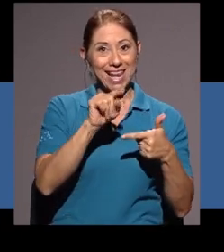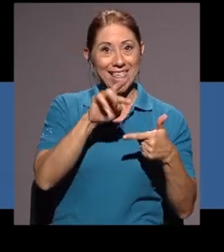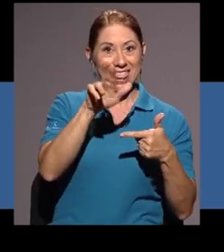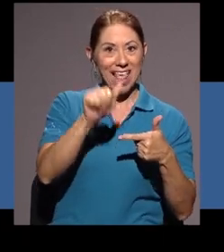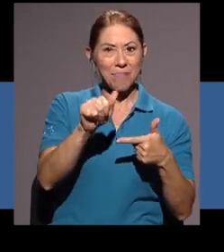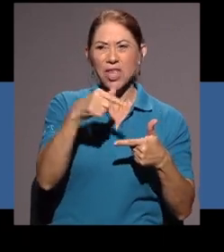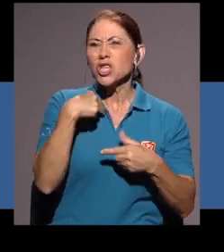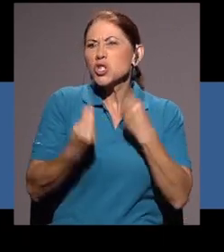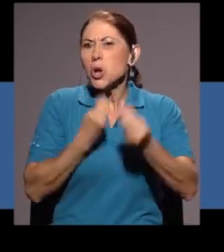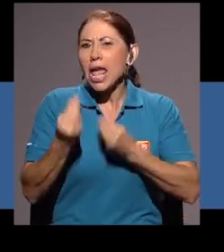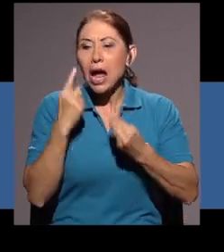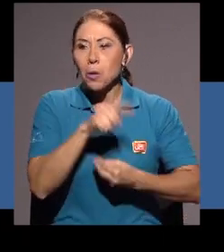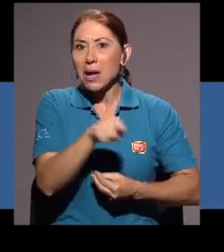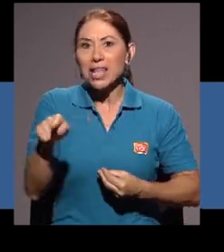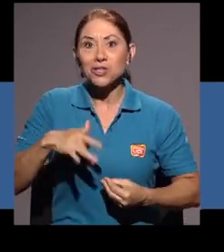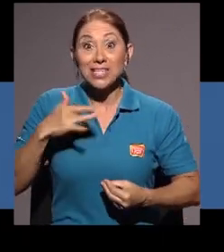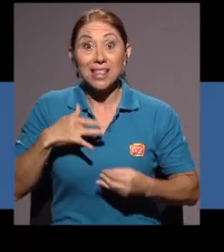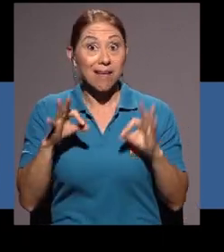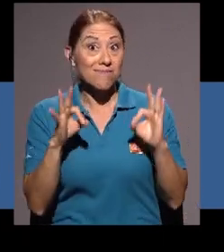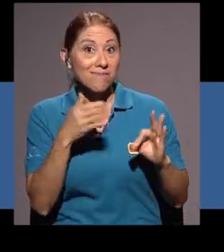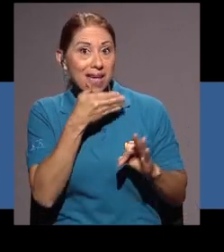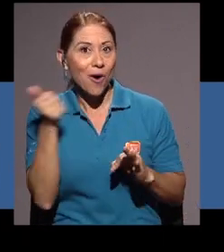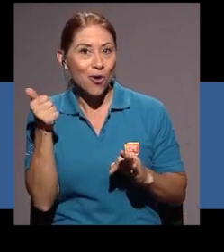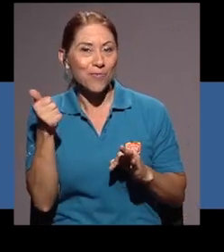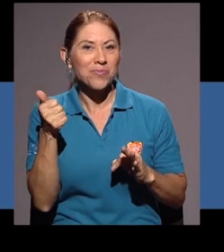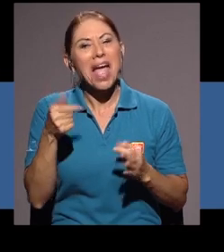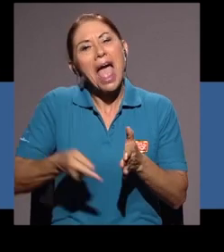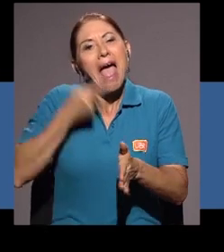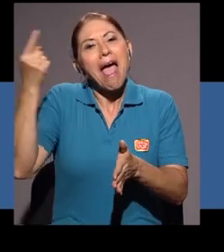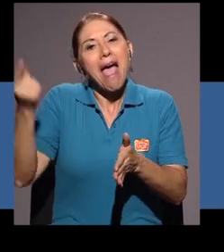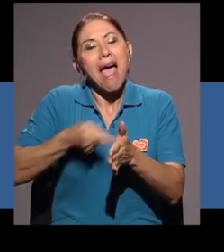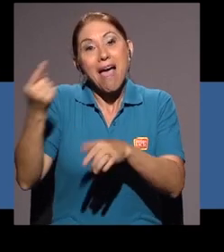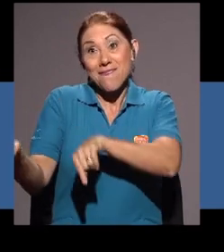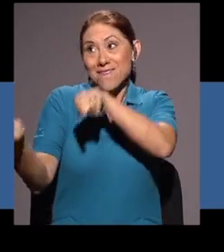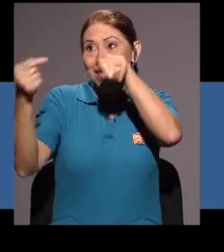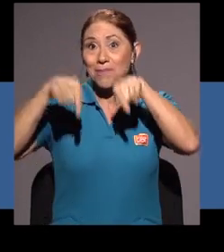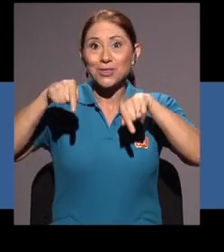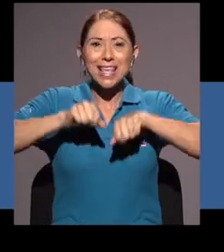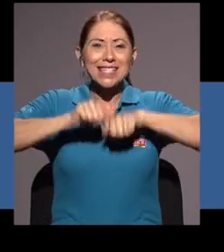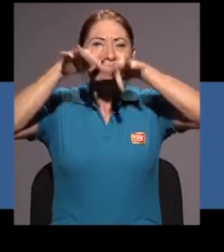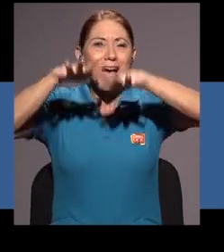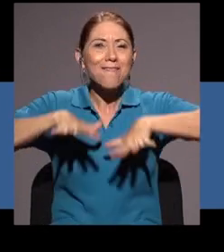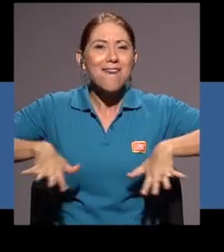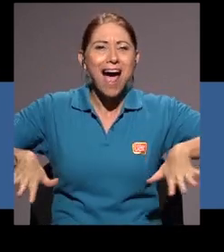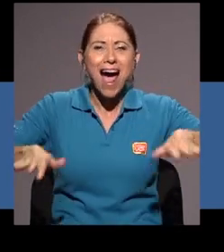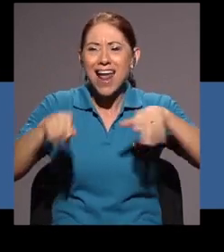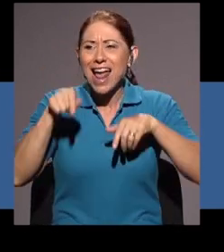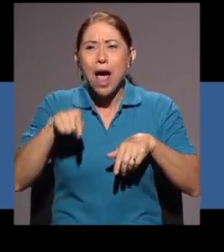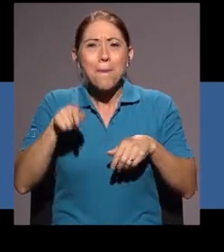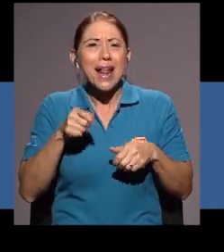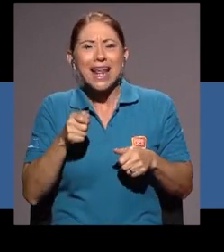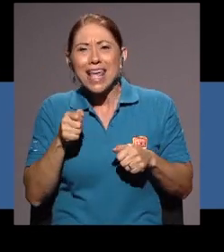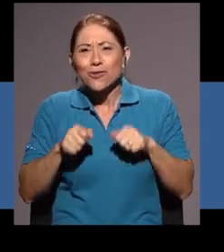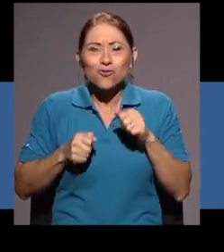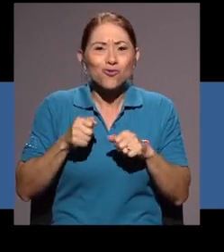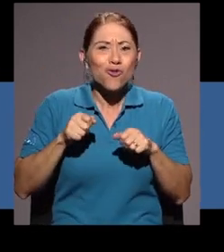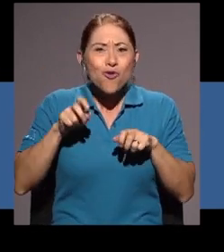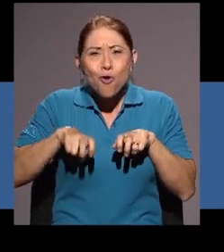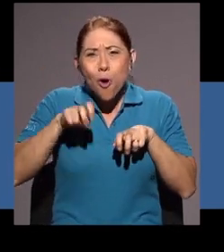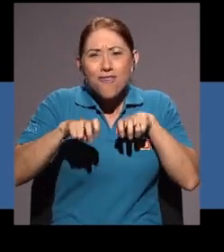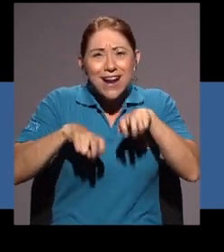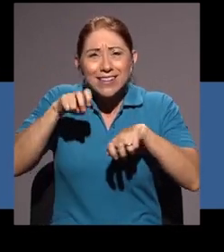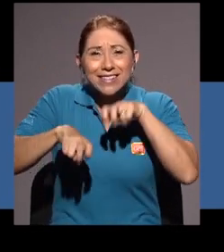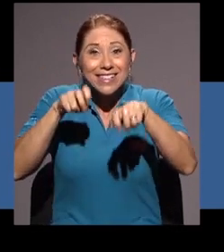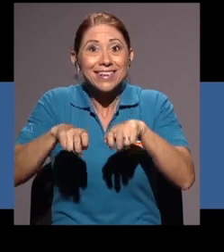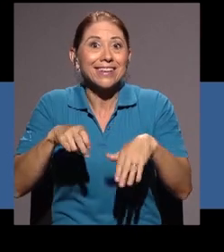linda. ¿Qué hago yo para que ellos se sientan mejor? Bueno, los traigo de vez en cuando aquí a la sabana para que corran. Les encanta perseguir a los patos